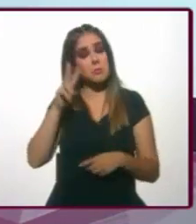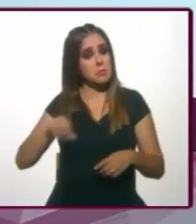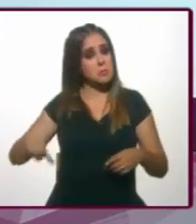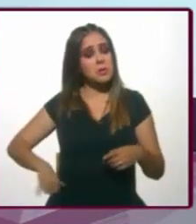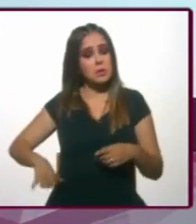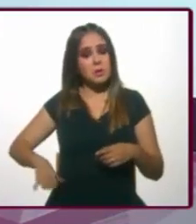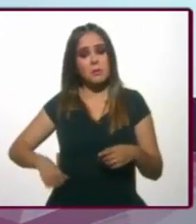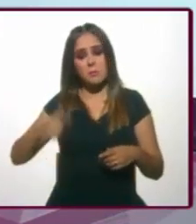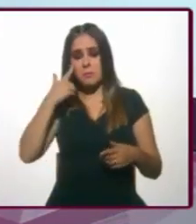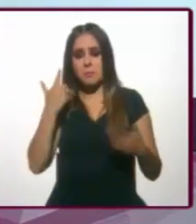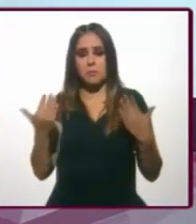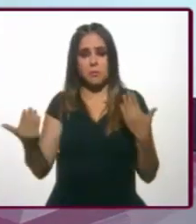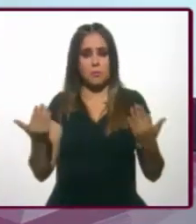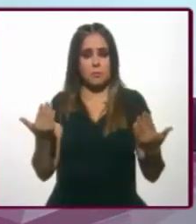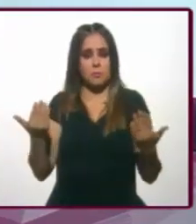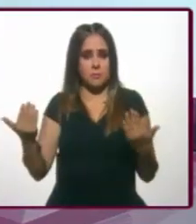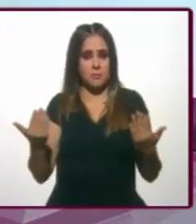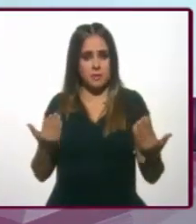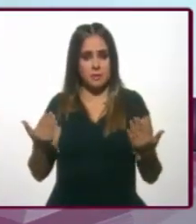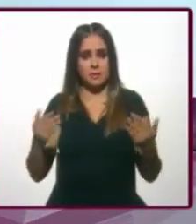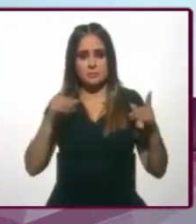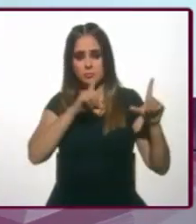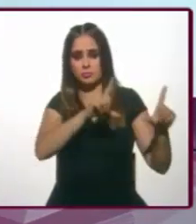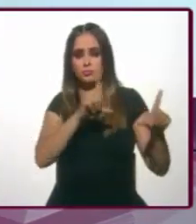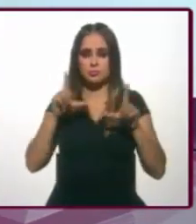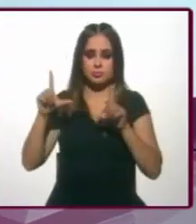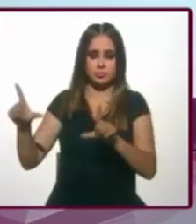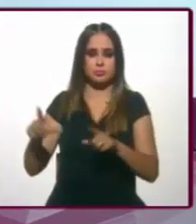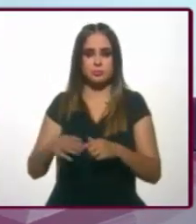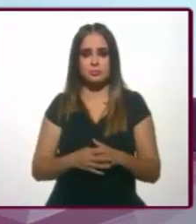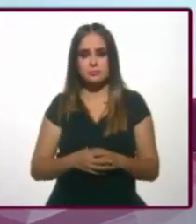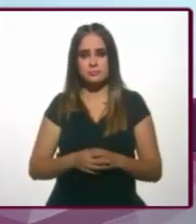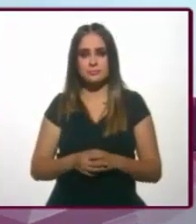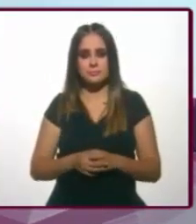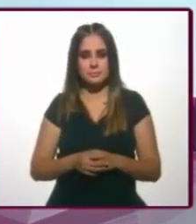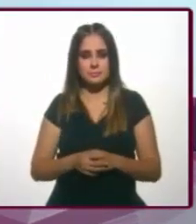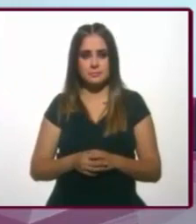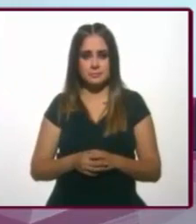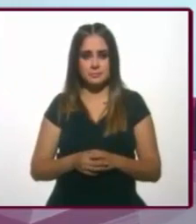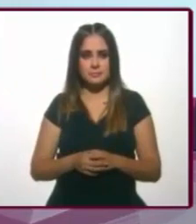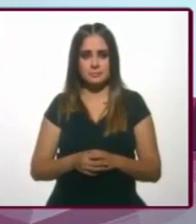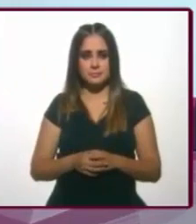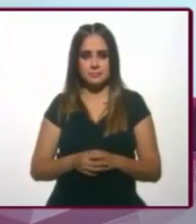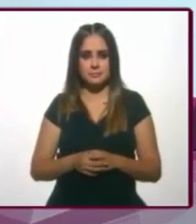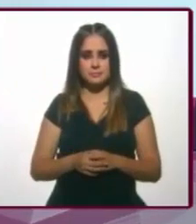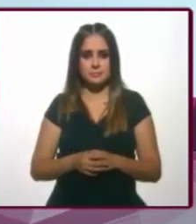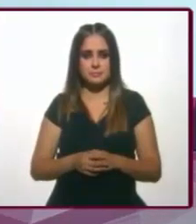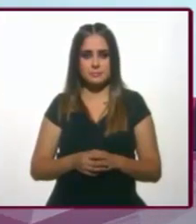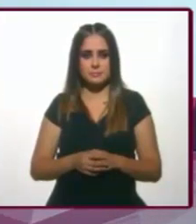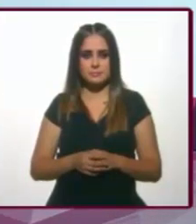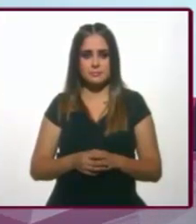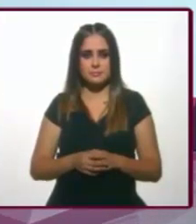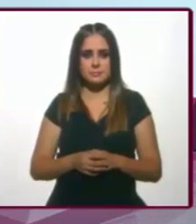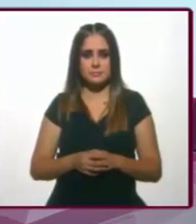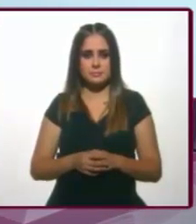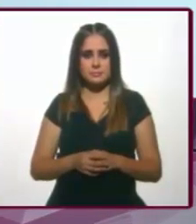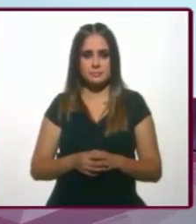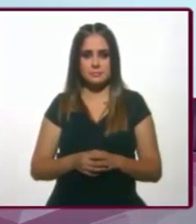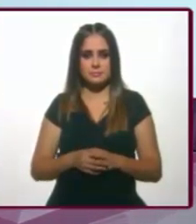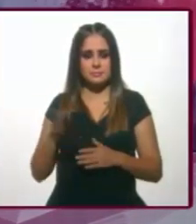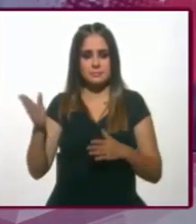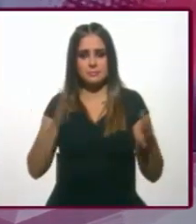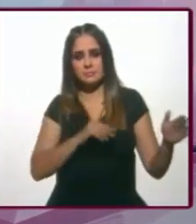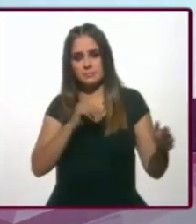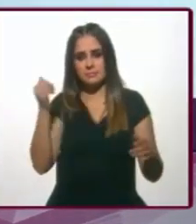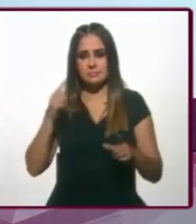Comparar estos dos niveles que los vamos a ver gráficamente en una tendencia más larga. ¿Podemos ir al siguiente